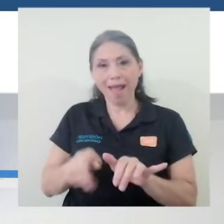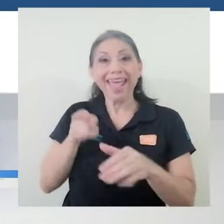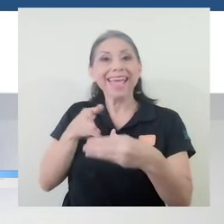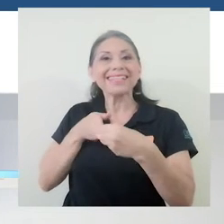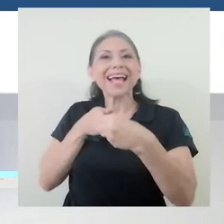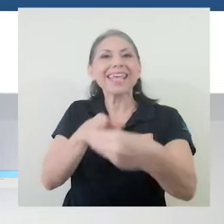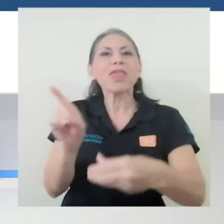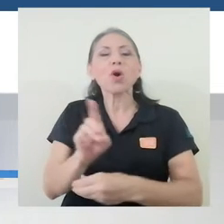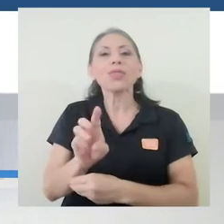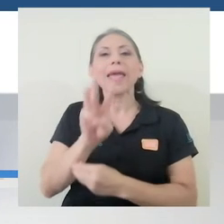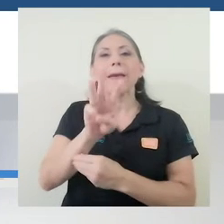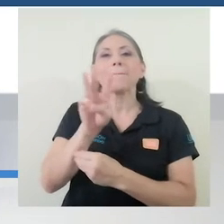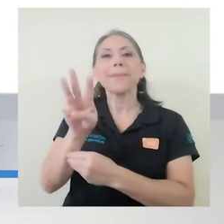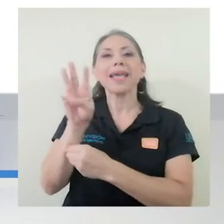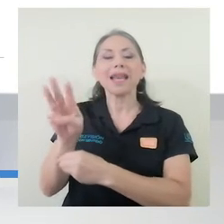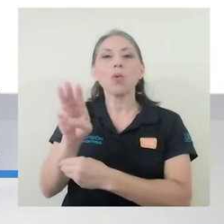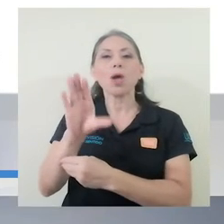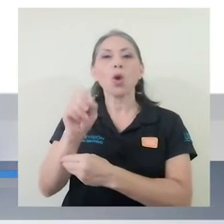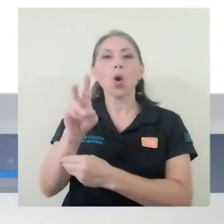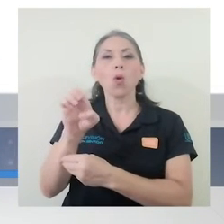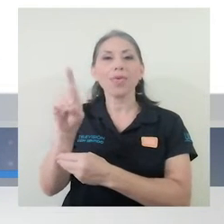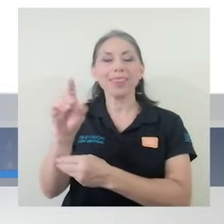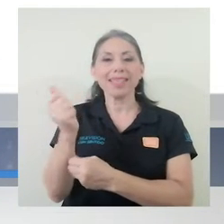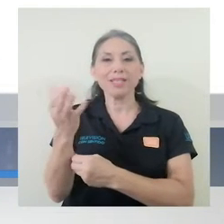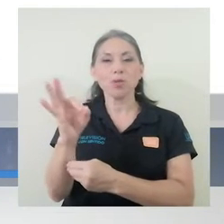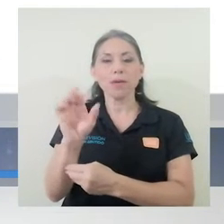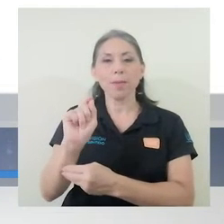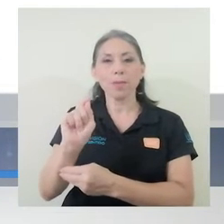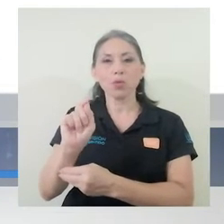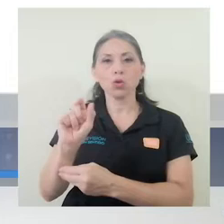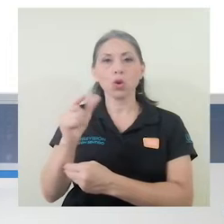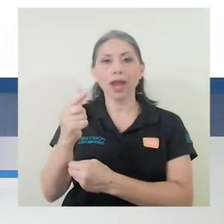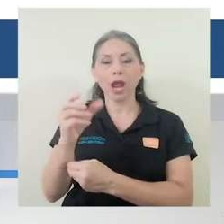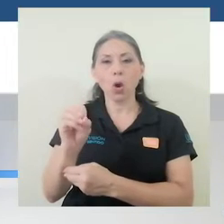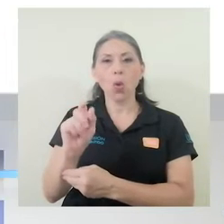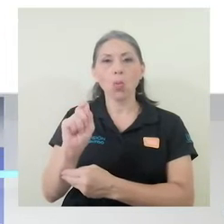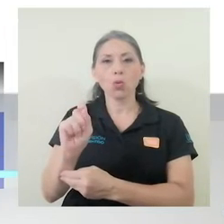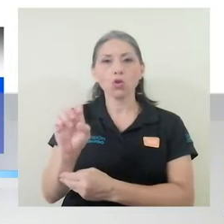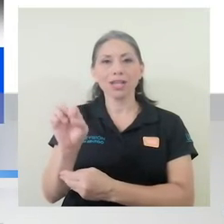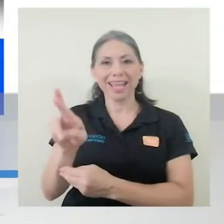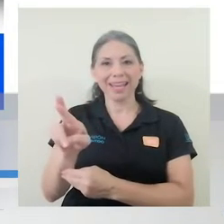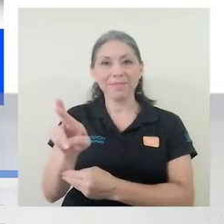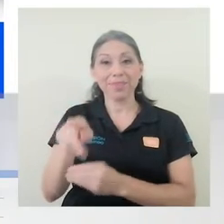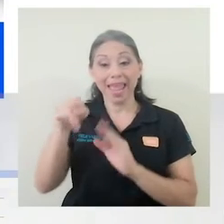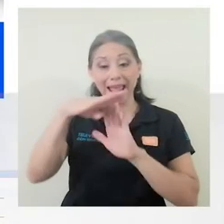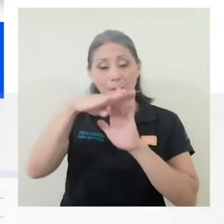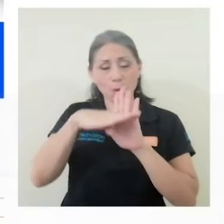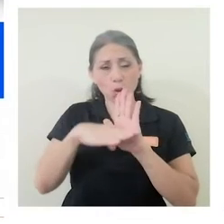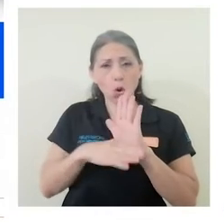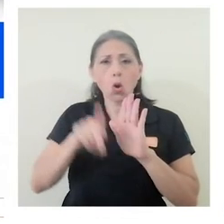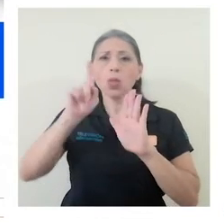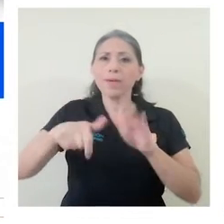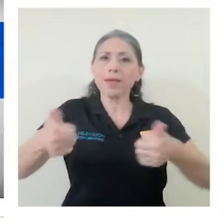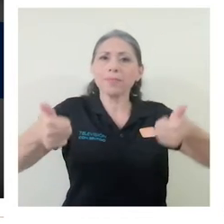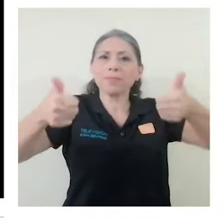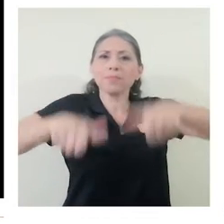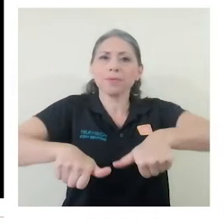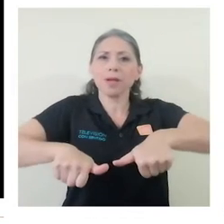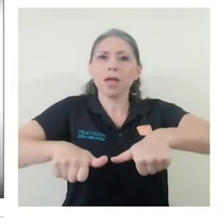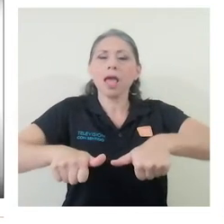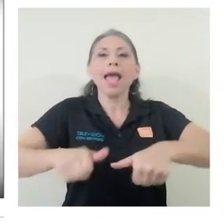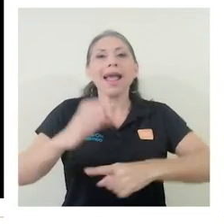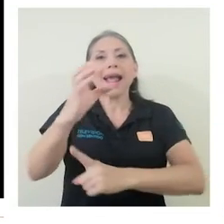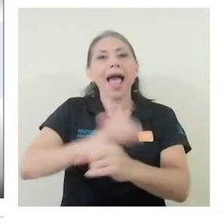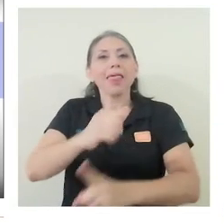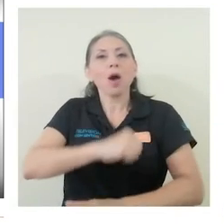se encuentra en la página web covid19.go.cr. El protocolo debe ser aprobado por la